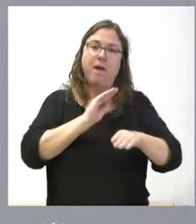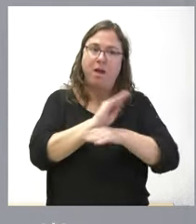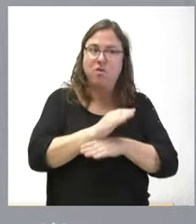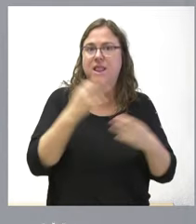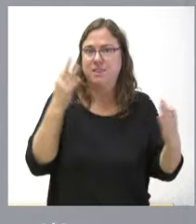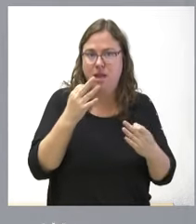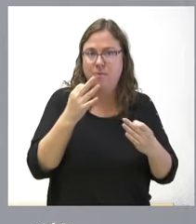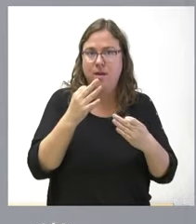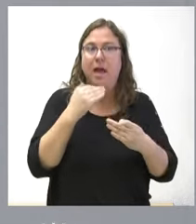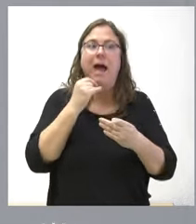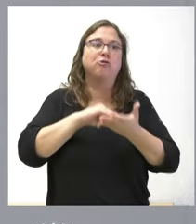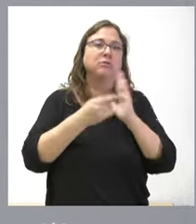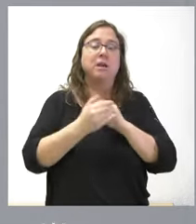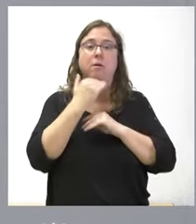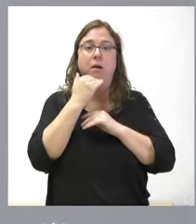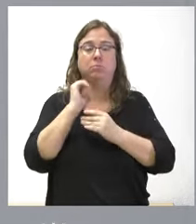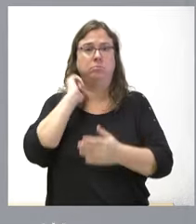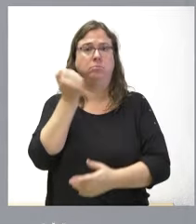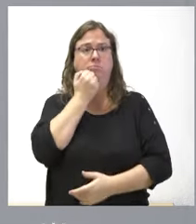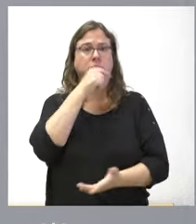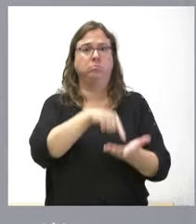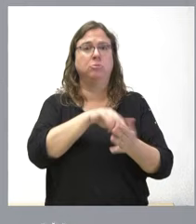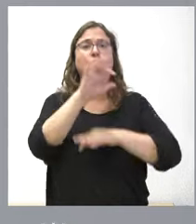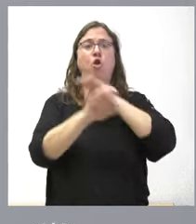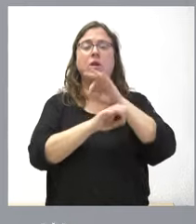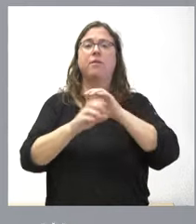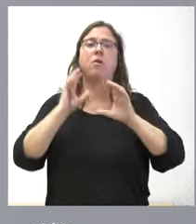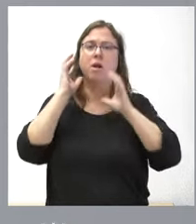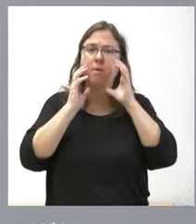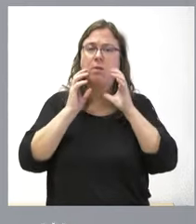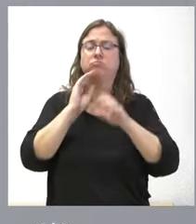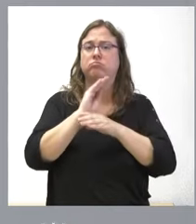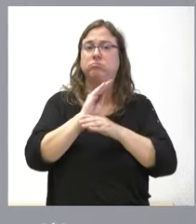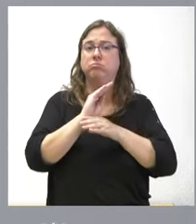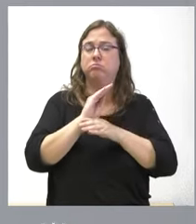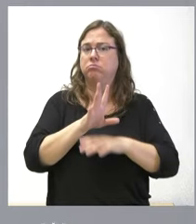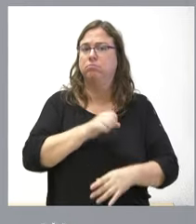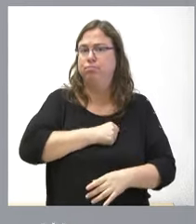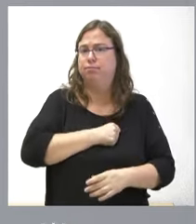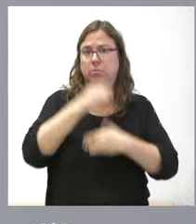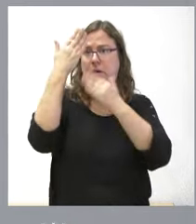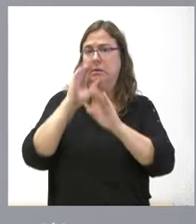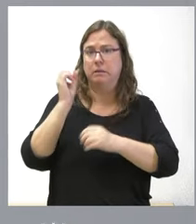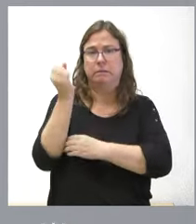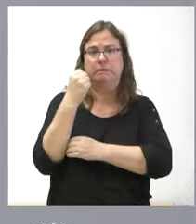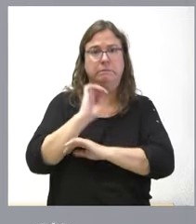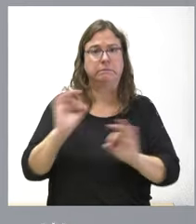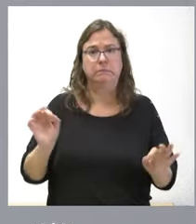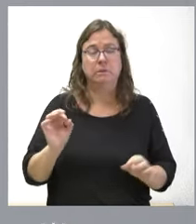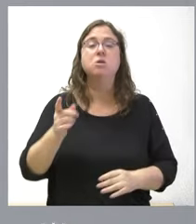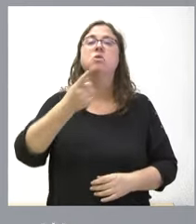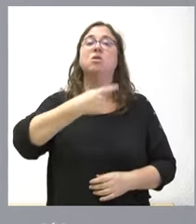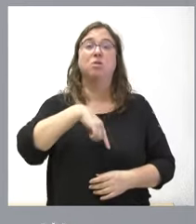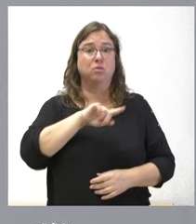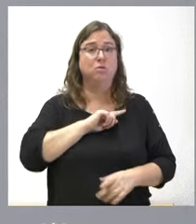haber puesto en marcha algún mecanismo Así se reclamaron las organizaciones agrarias y los ganaderos con el disgusto de no haber sido atendidos en absoluto Pero nosotros no hemos